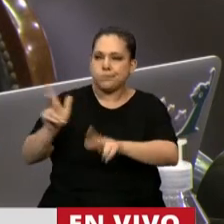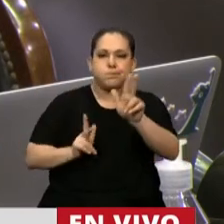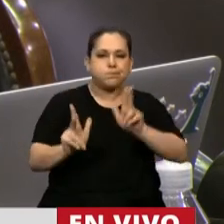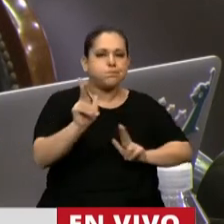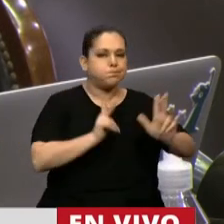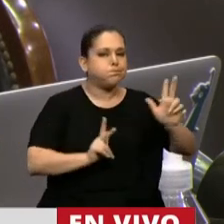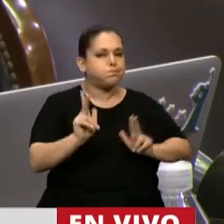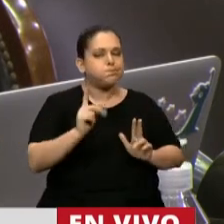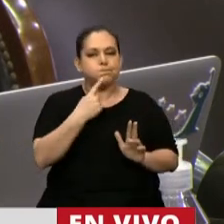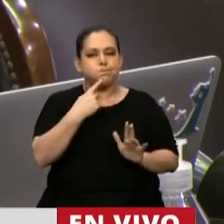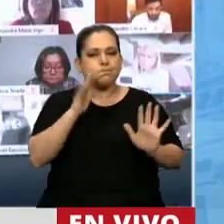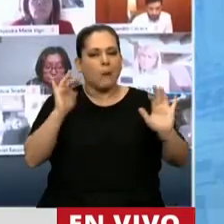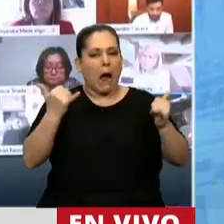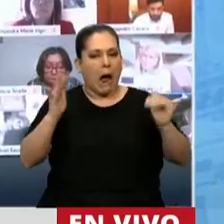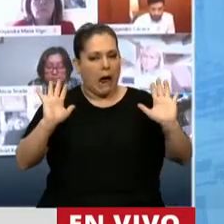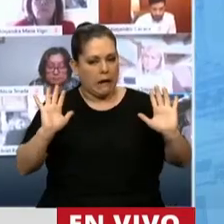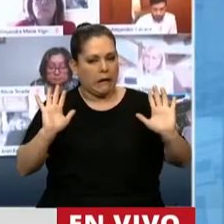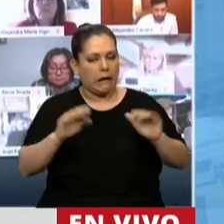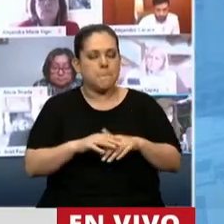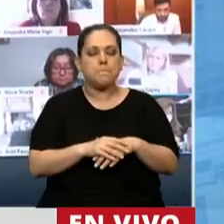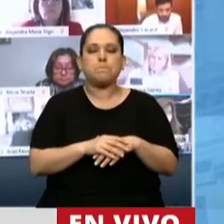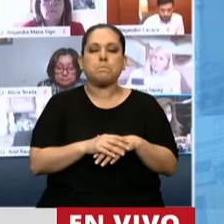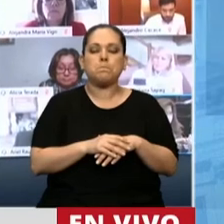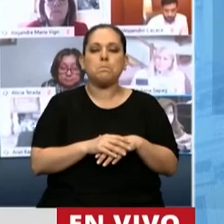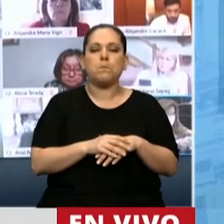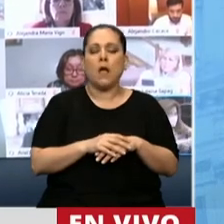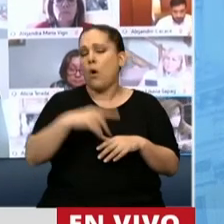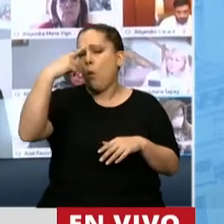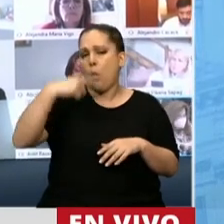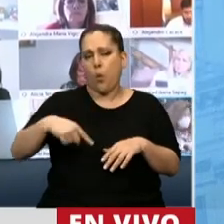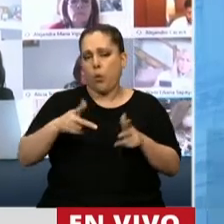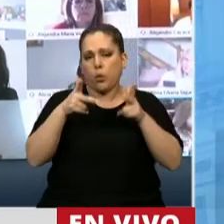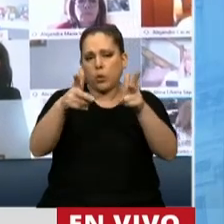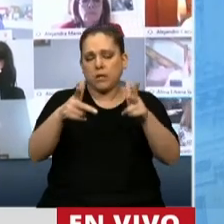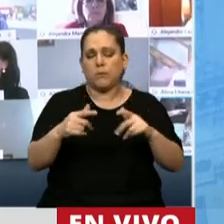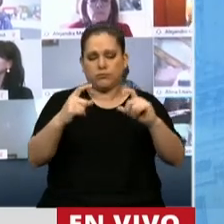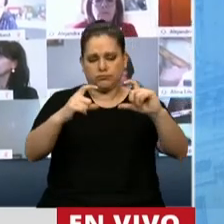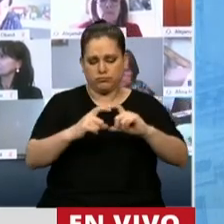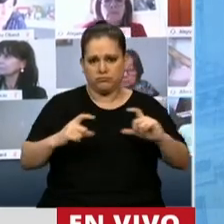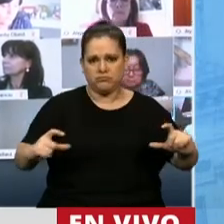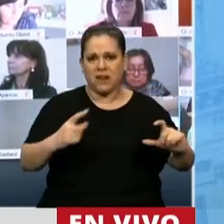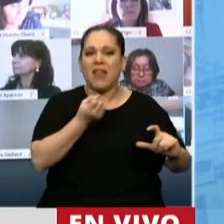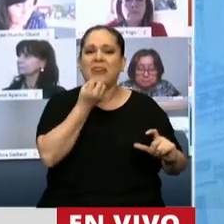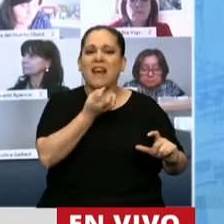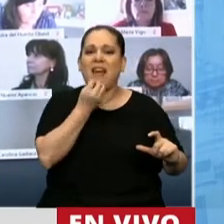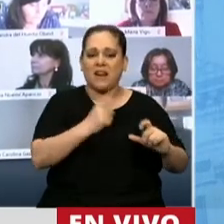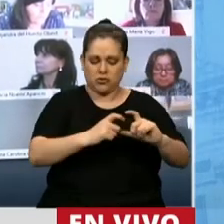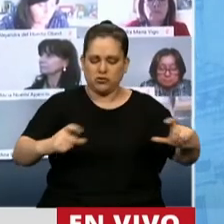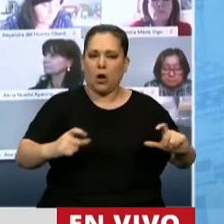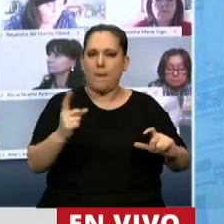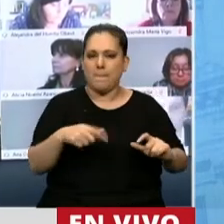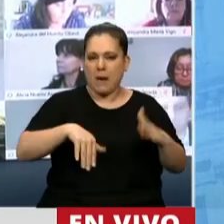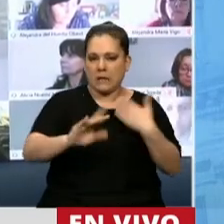encontrado. Y finalmente, señor presidente, en la parte declarativa, que es lo que nos